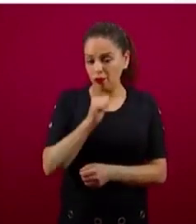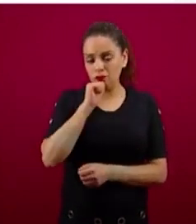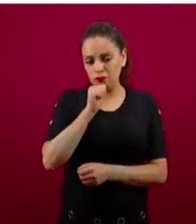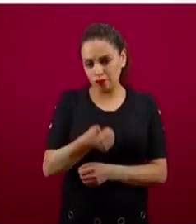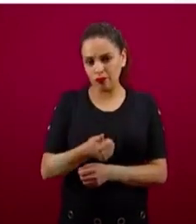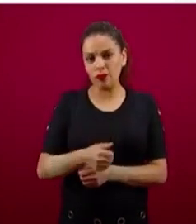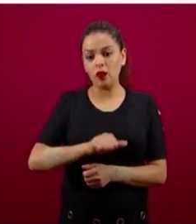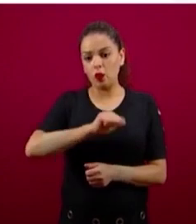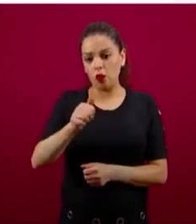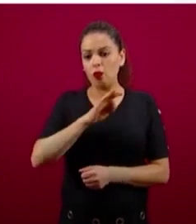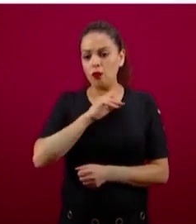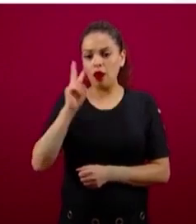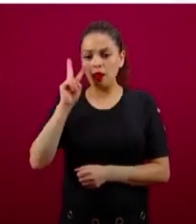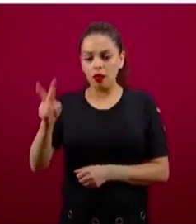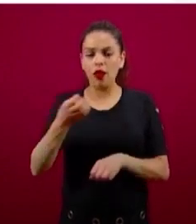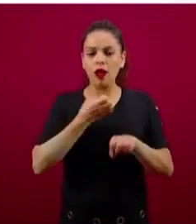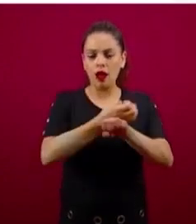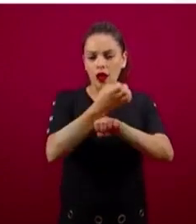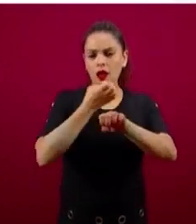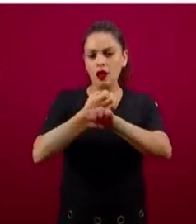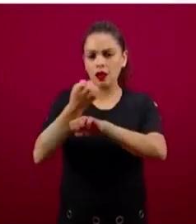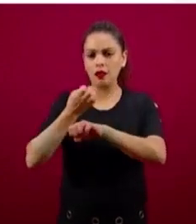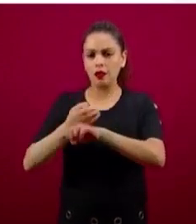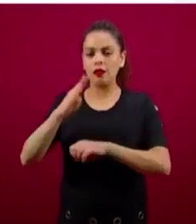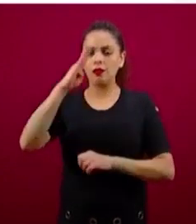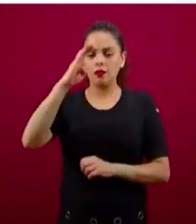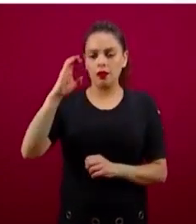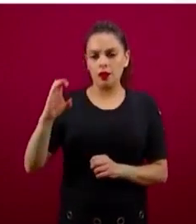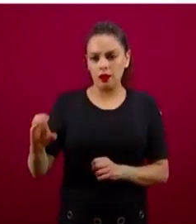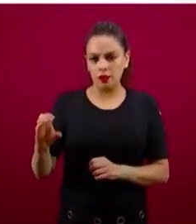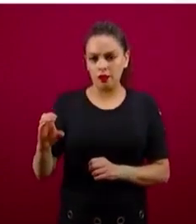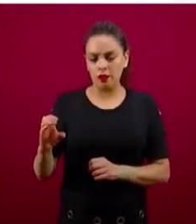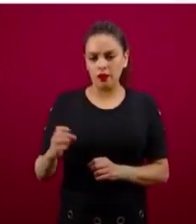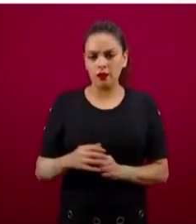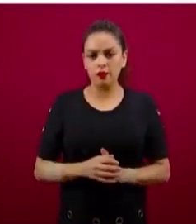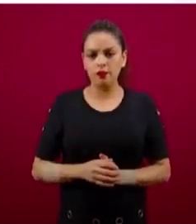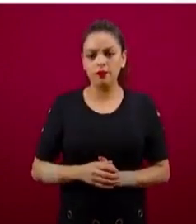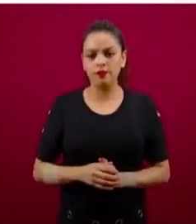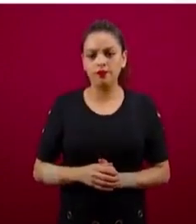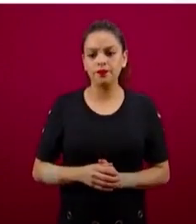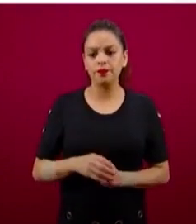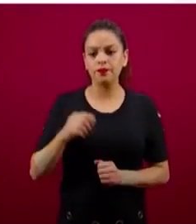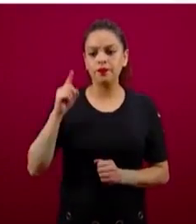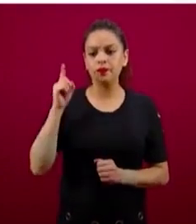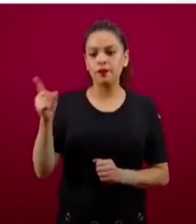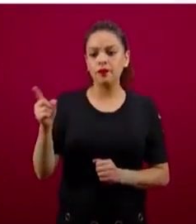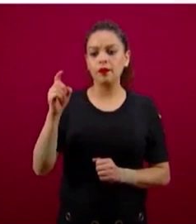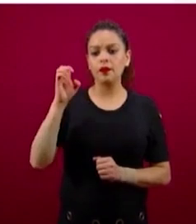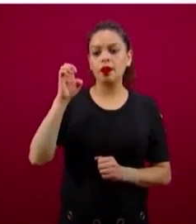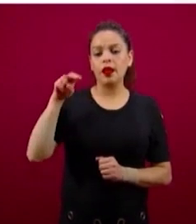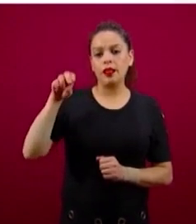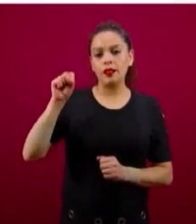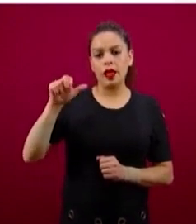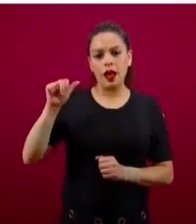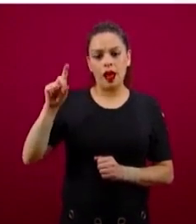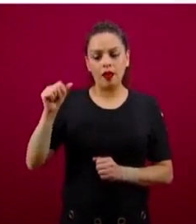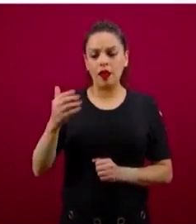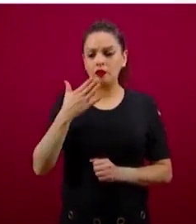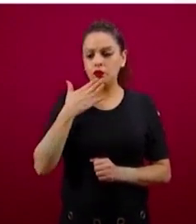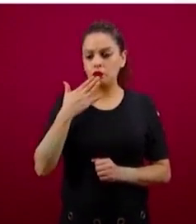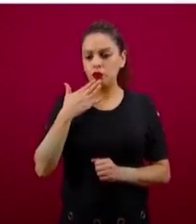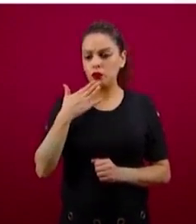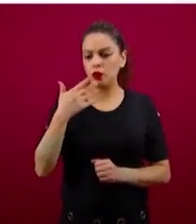estos estados, estamos hablando de Baja California con una intervención en Ensenada, Sonora con Hermosillo, Ciudad